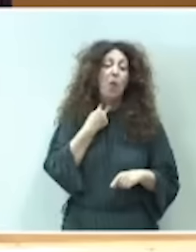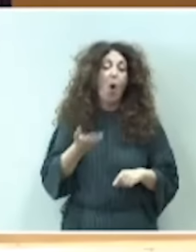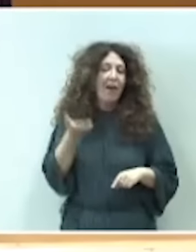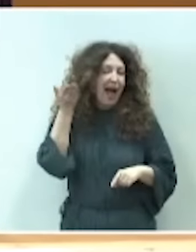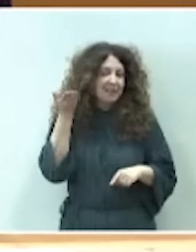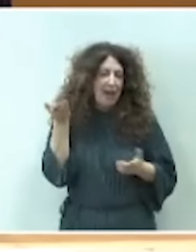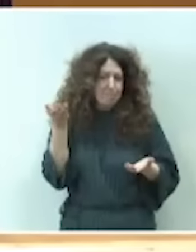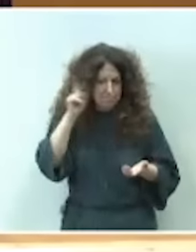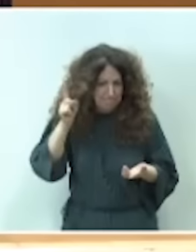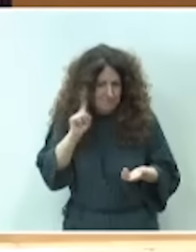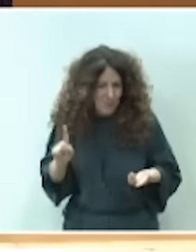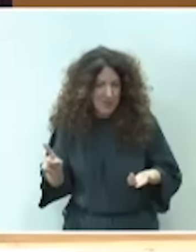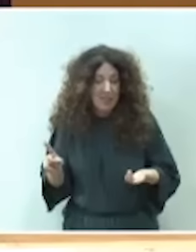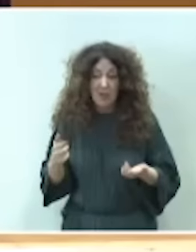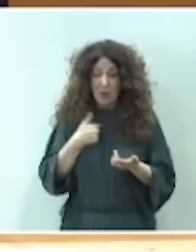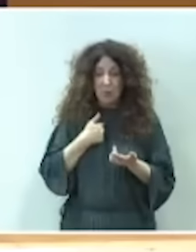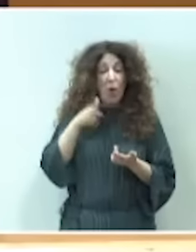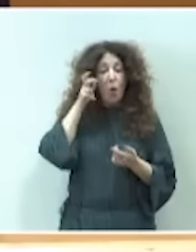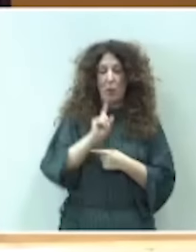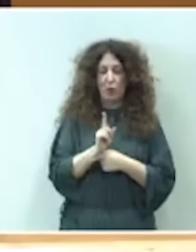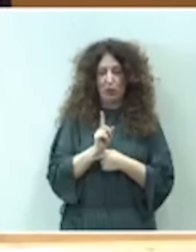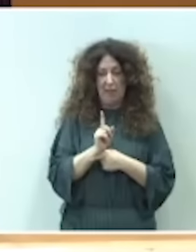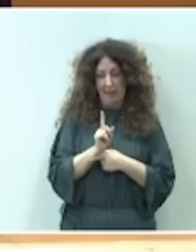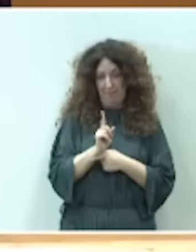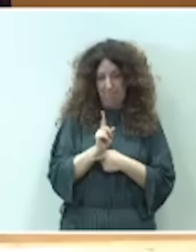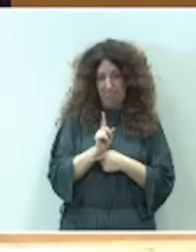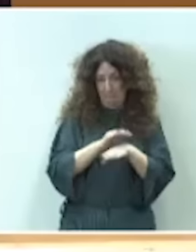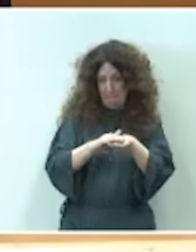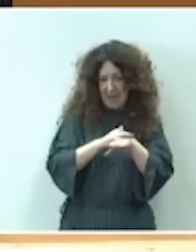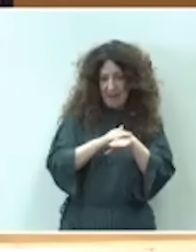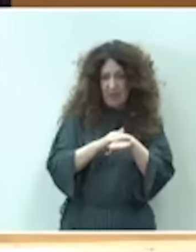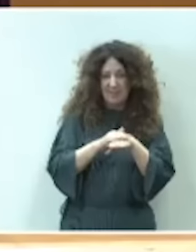asegurar que yo no le he escuchado. En cualquier caso,